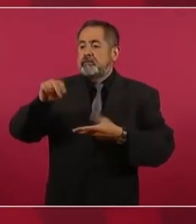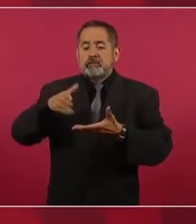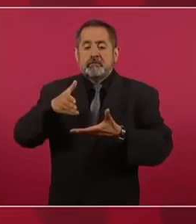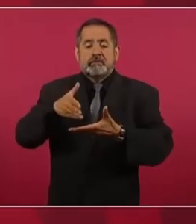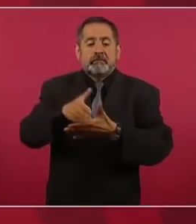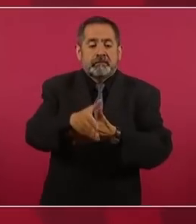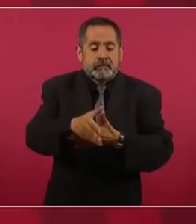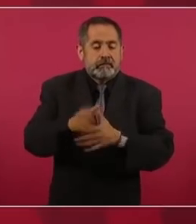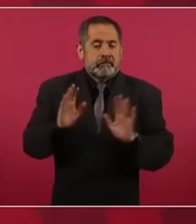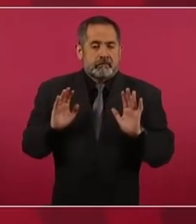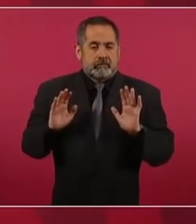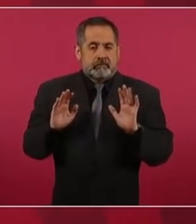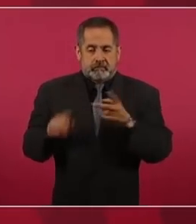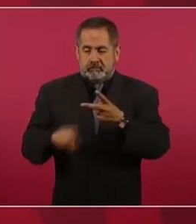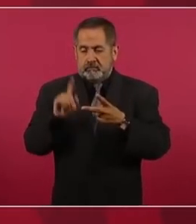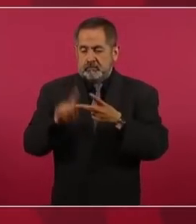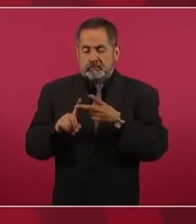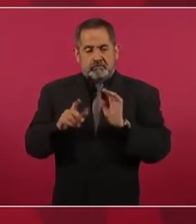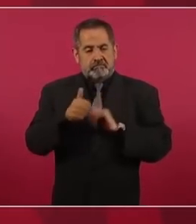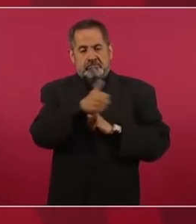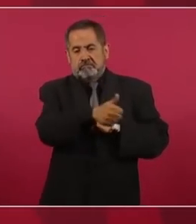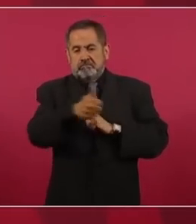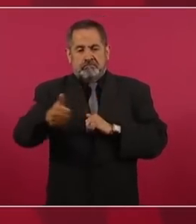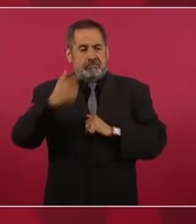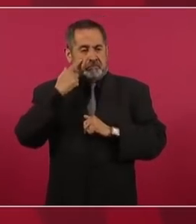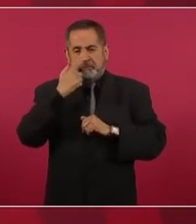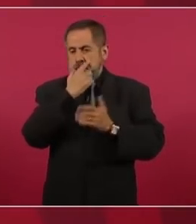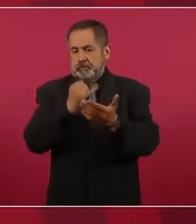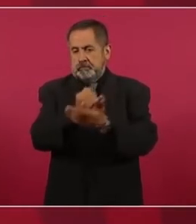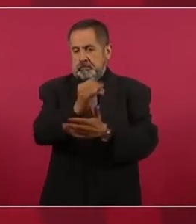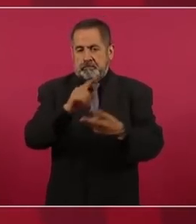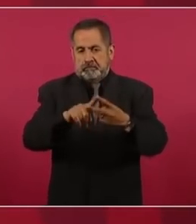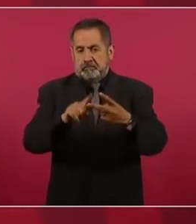y la autodeterminación de los pueblos.